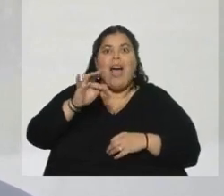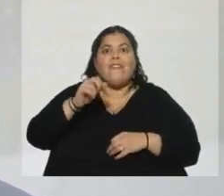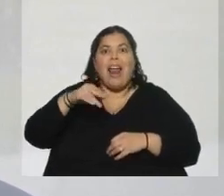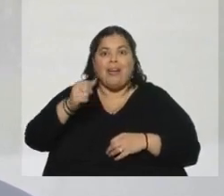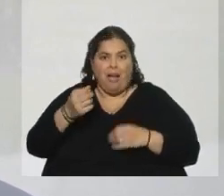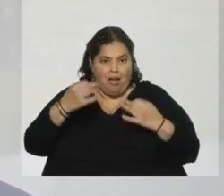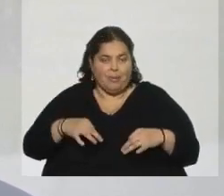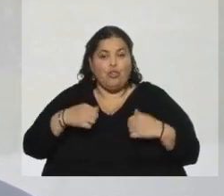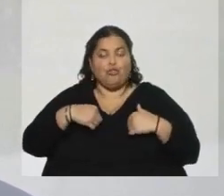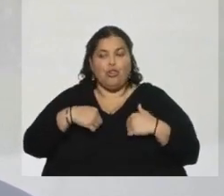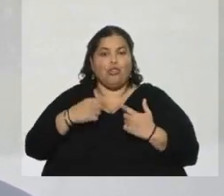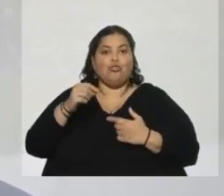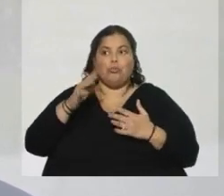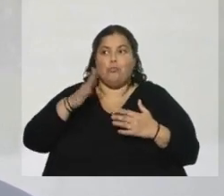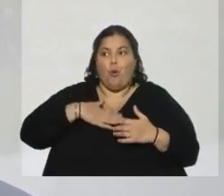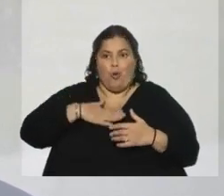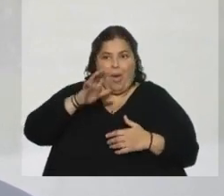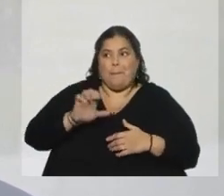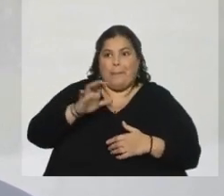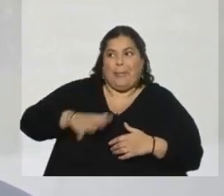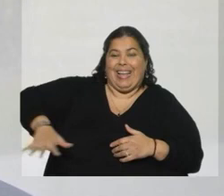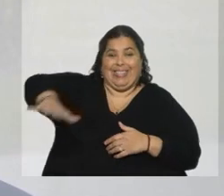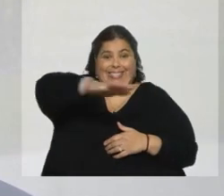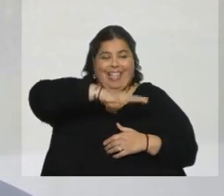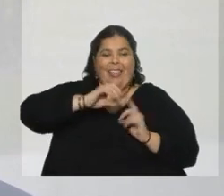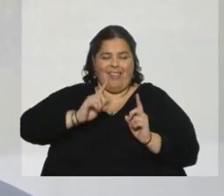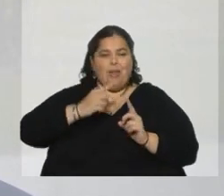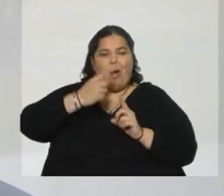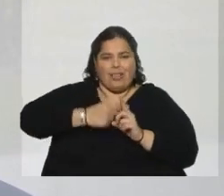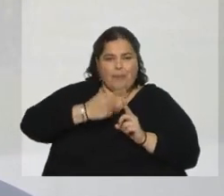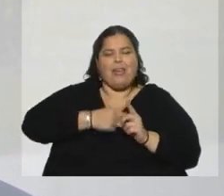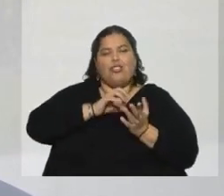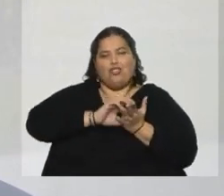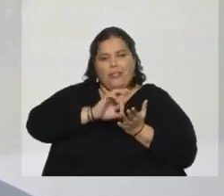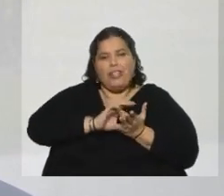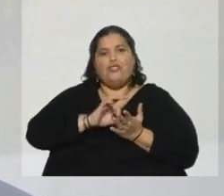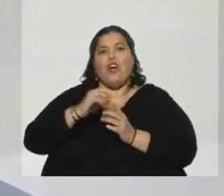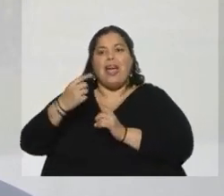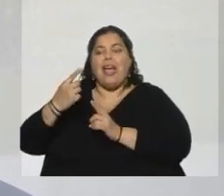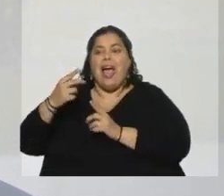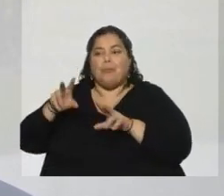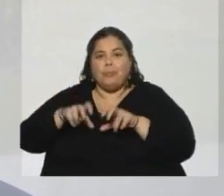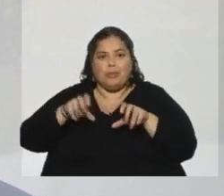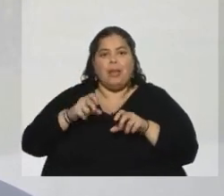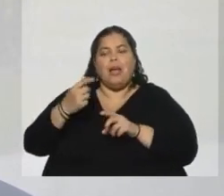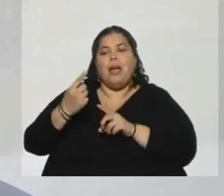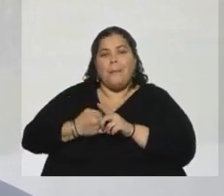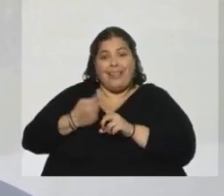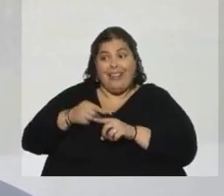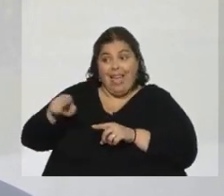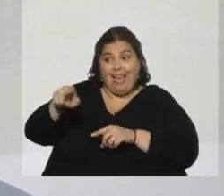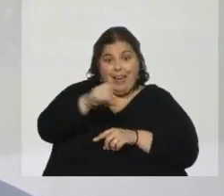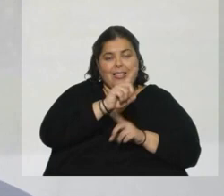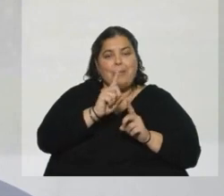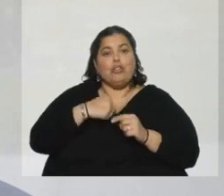de esos arrendamientos y uso de espacio y servicios que le cobramos a las empresas que aquí operan. Pagamos